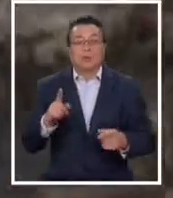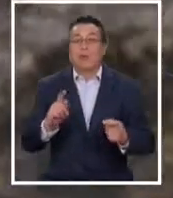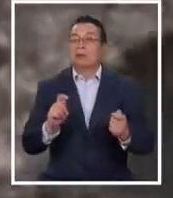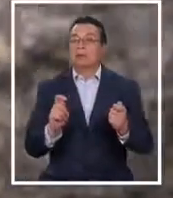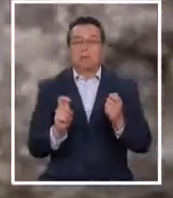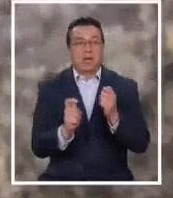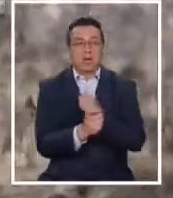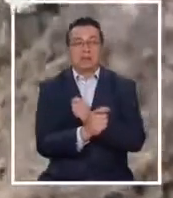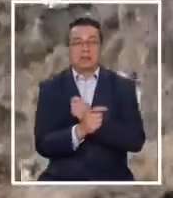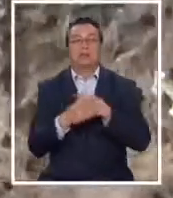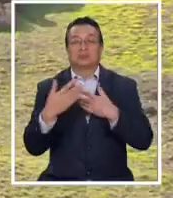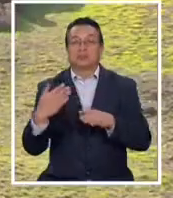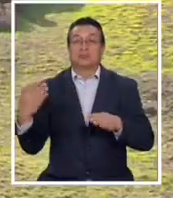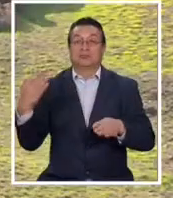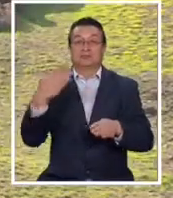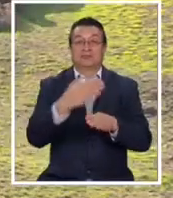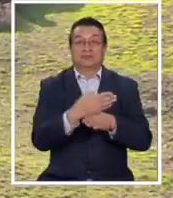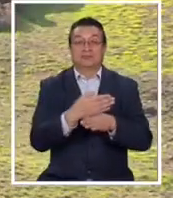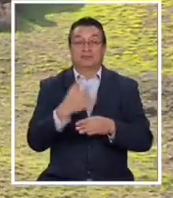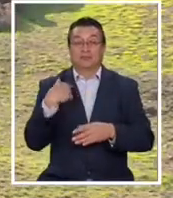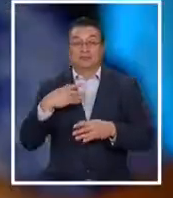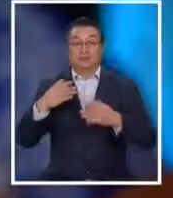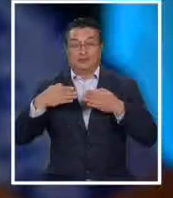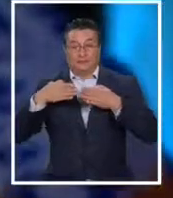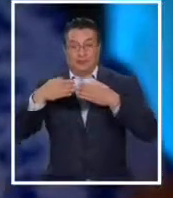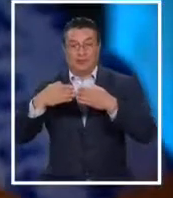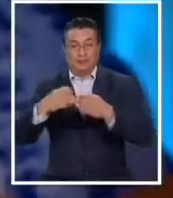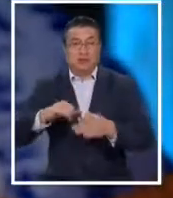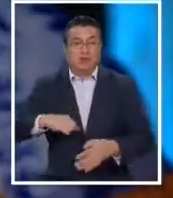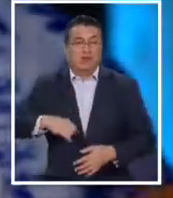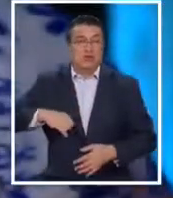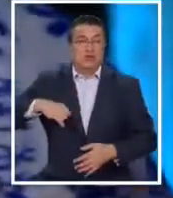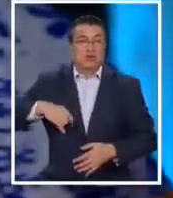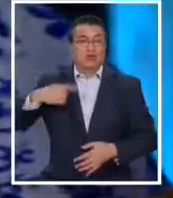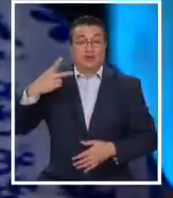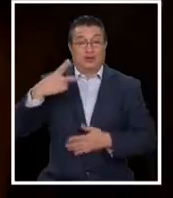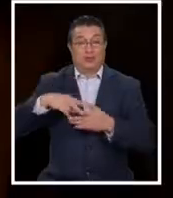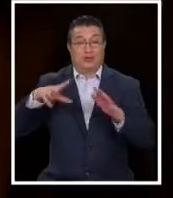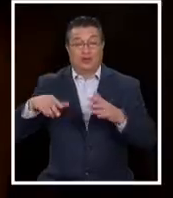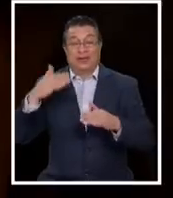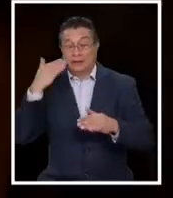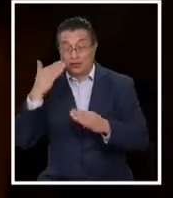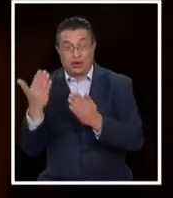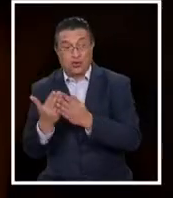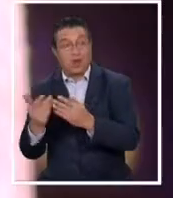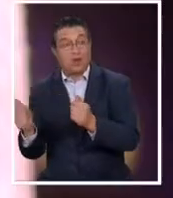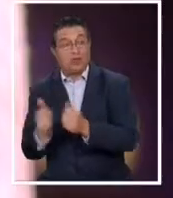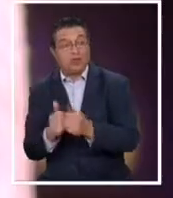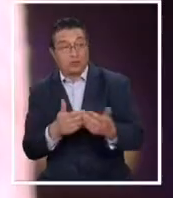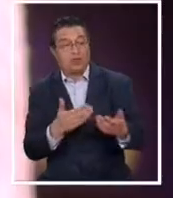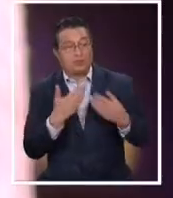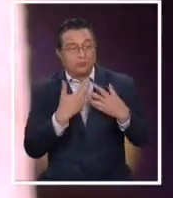cambiaría. Tras la visita a la isla de un crucero en 2018, los niños de la escuela junto a Mahani ofrecerían un concierto.